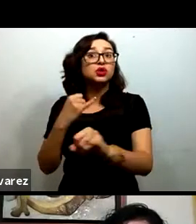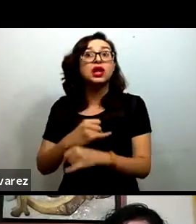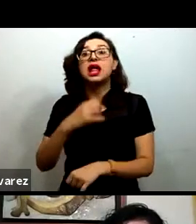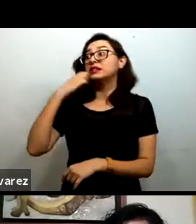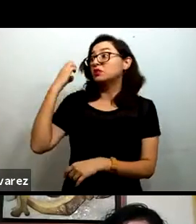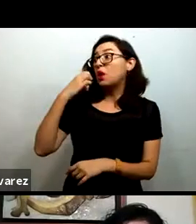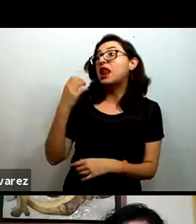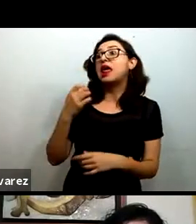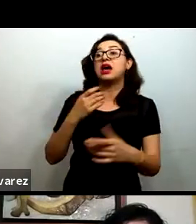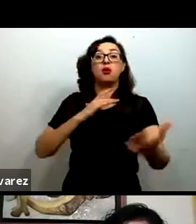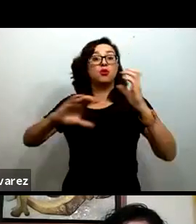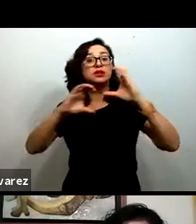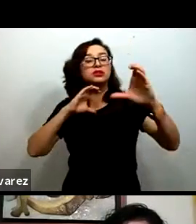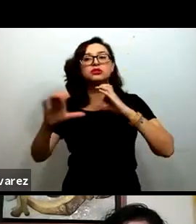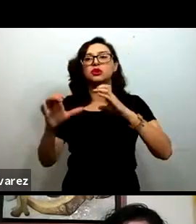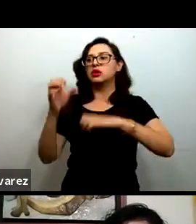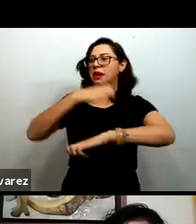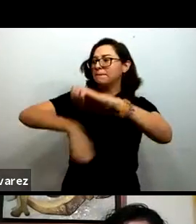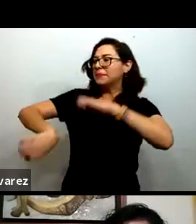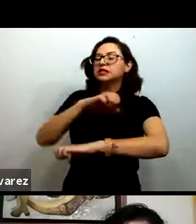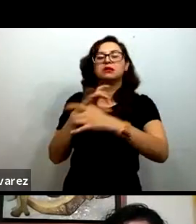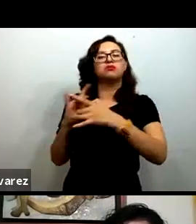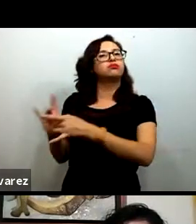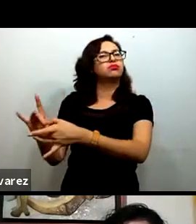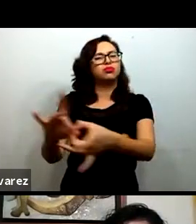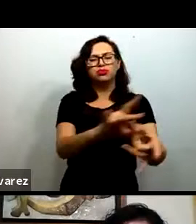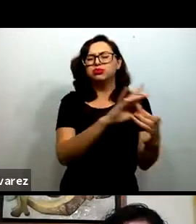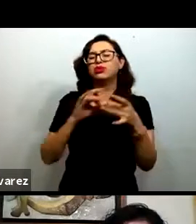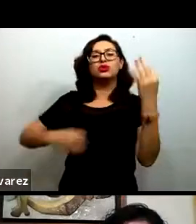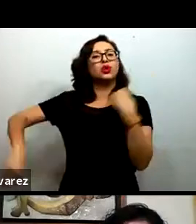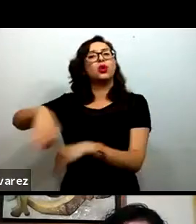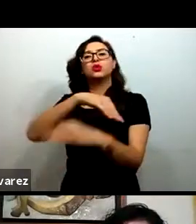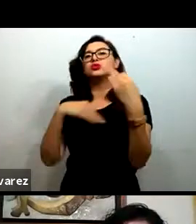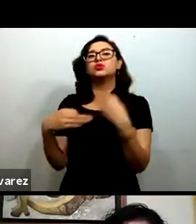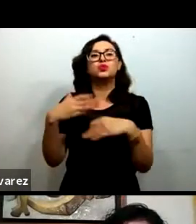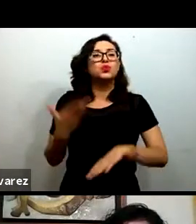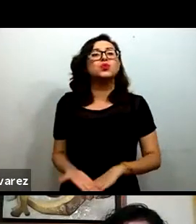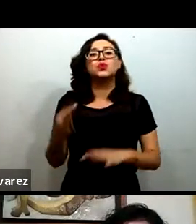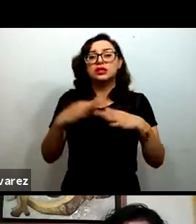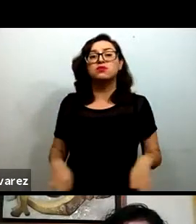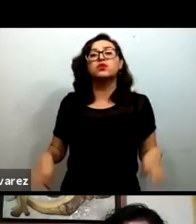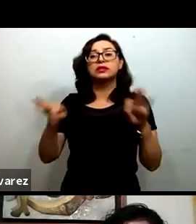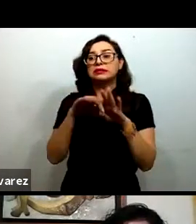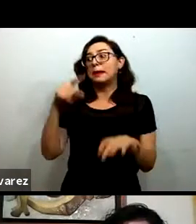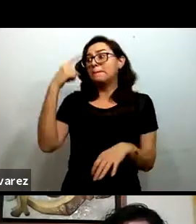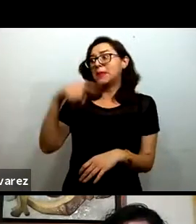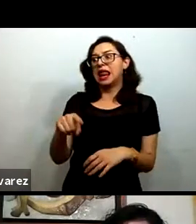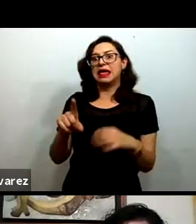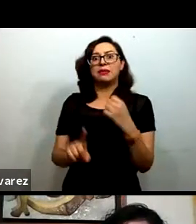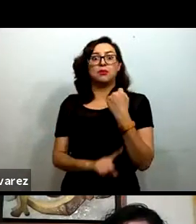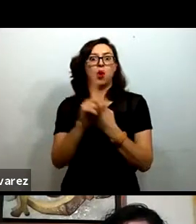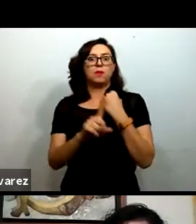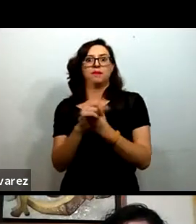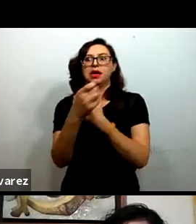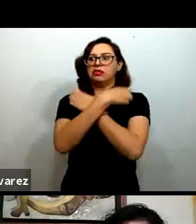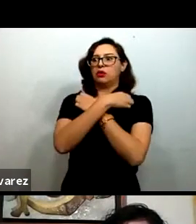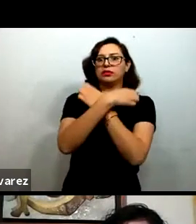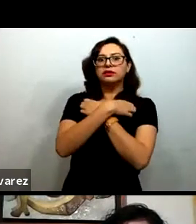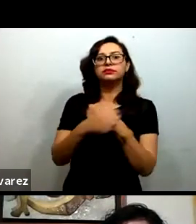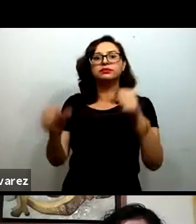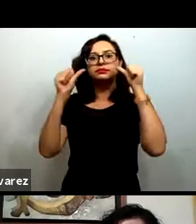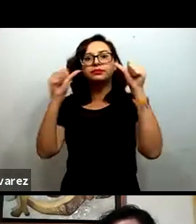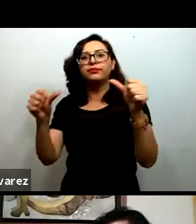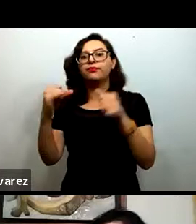las empresas, es fundamental para poder responder oportunamente a la emergencia educativa. para compartir ideas,